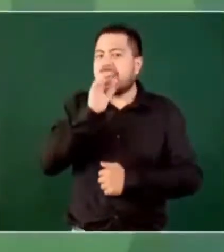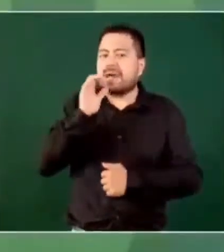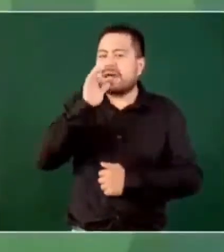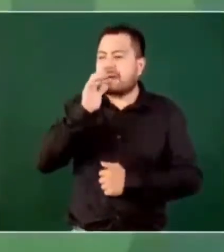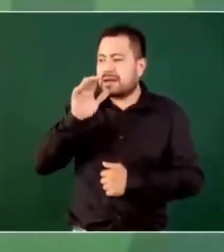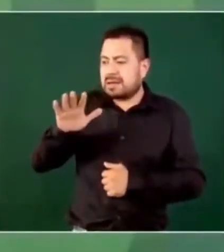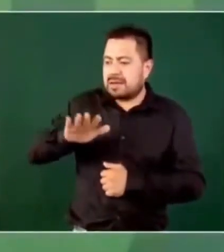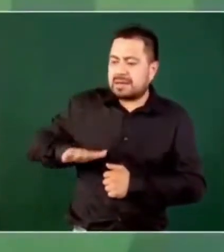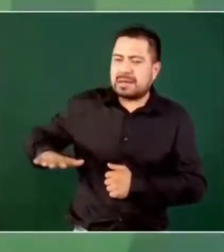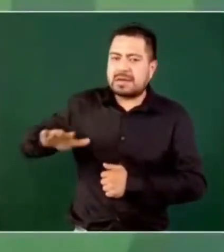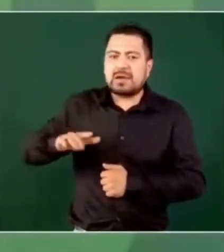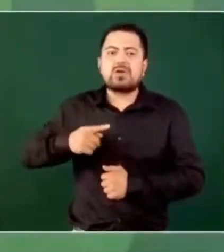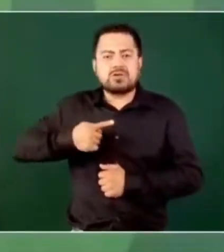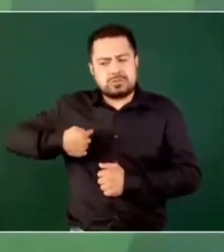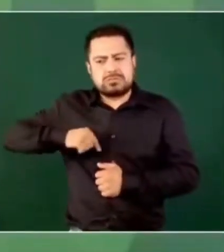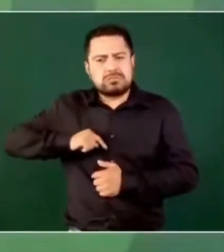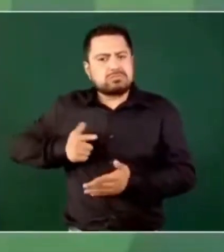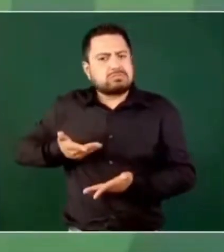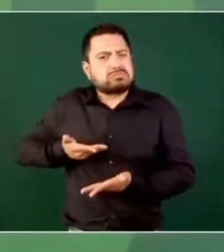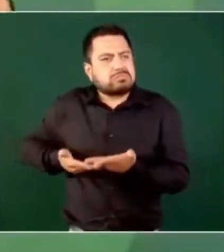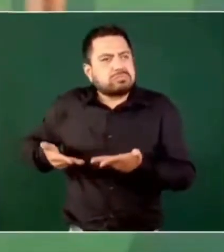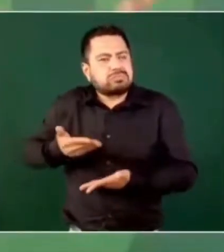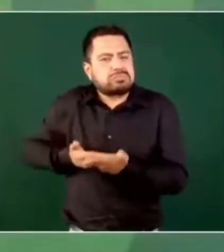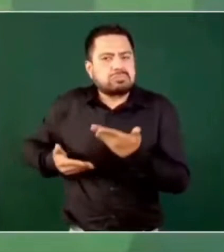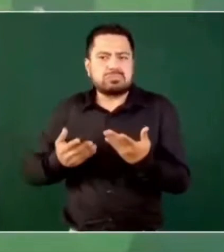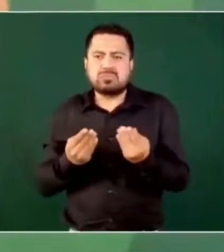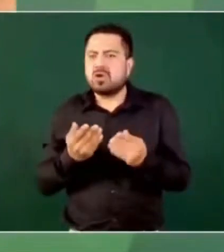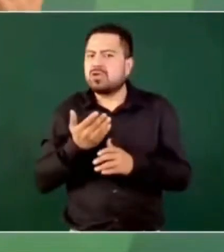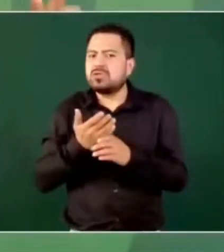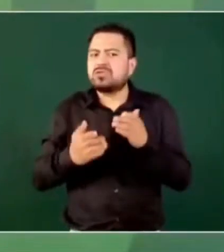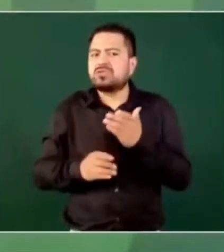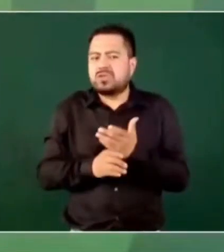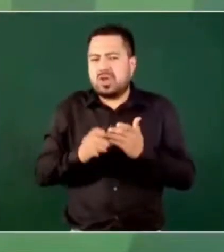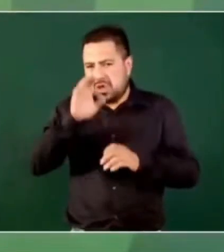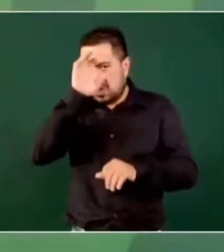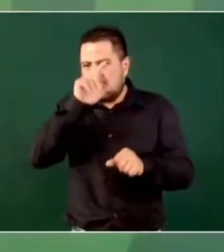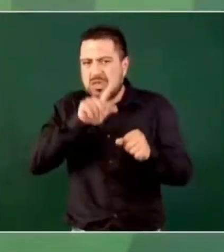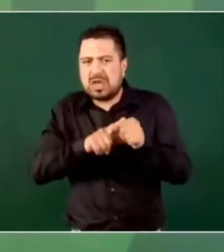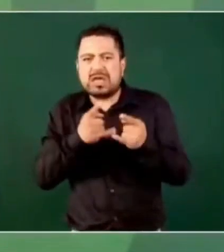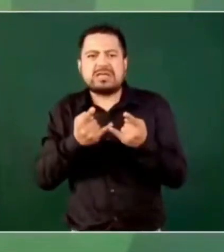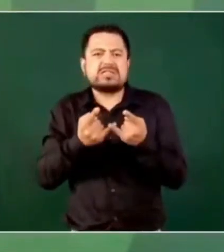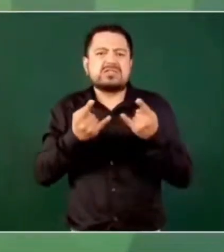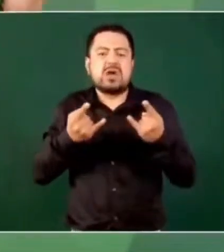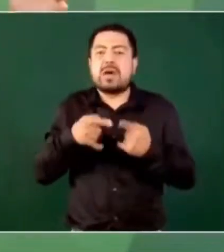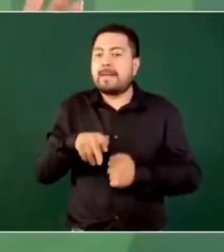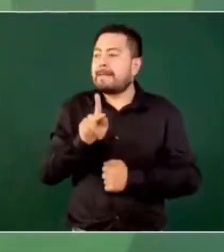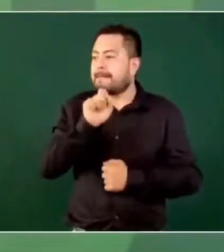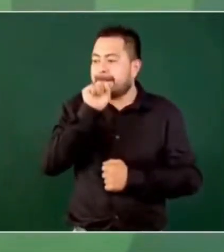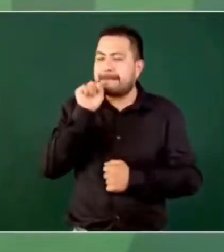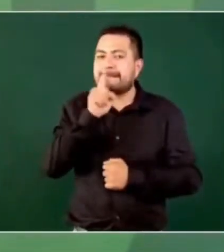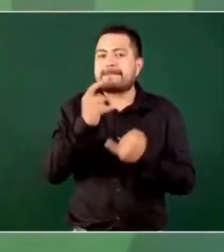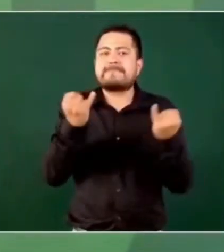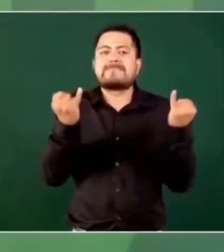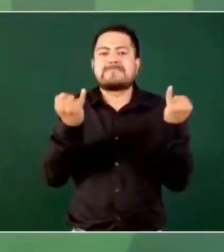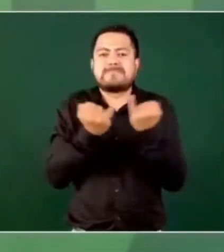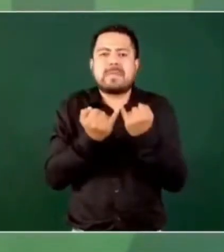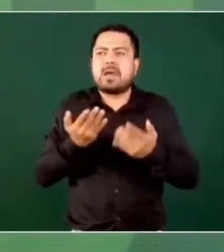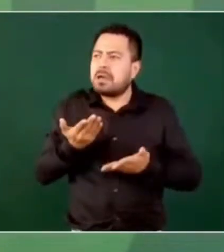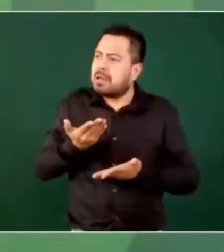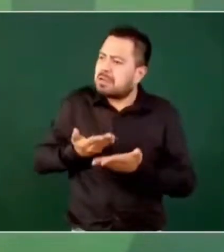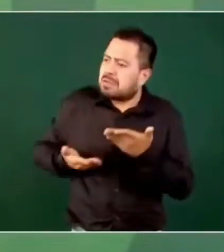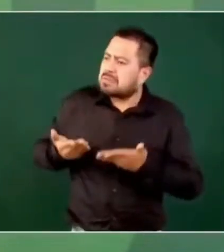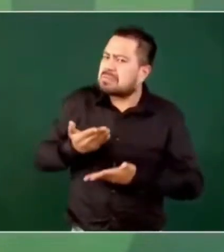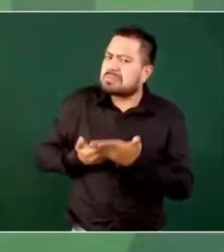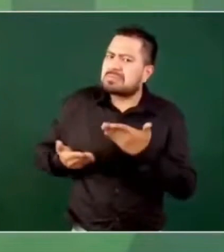compartimos muchísimas cosas, riqueza cultural, histórica, pero también compartimos estas